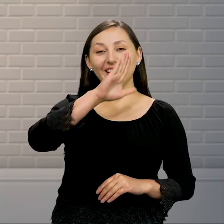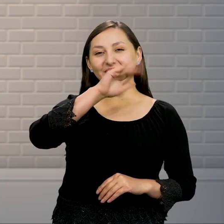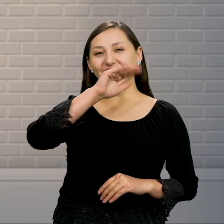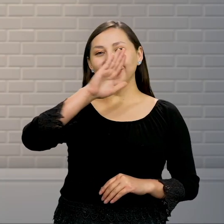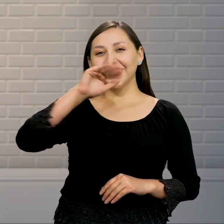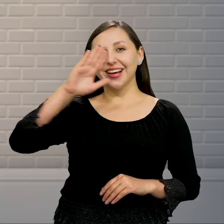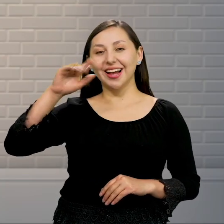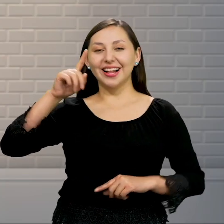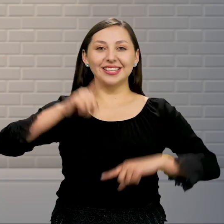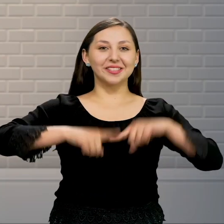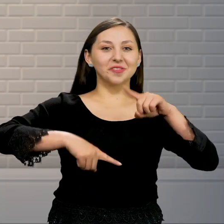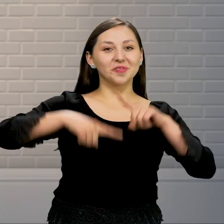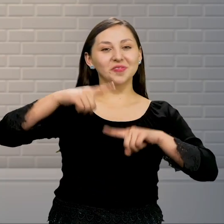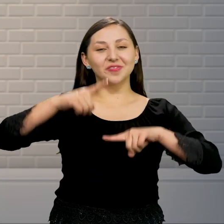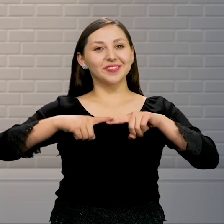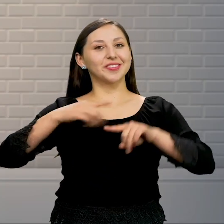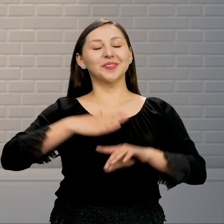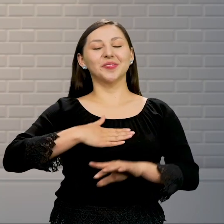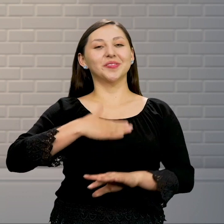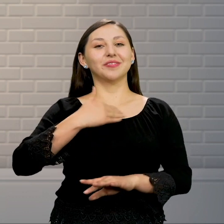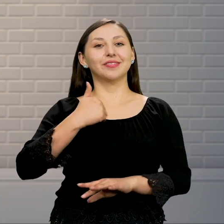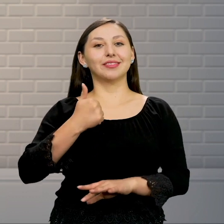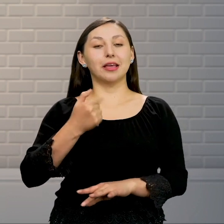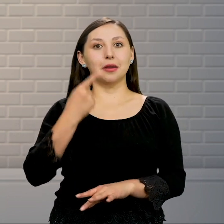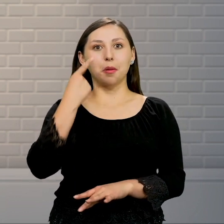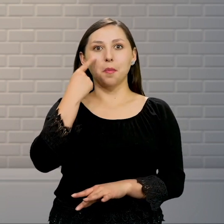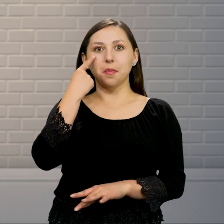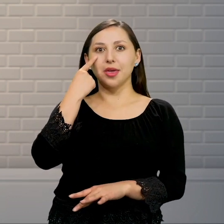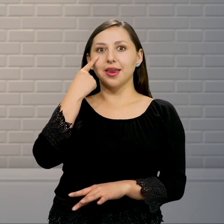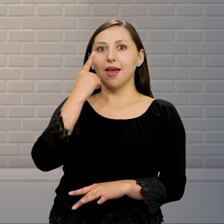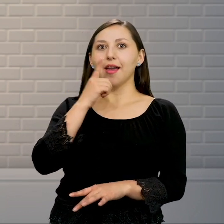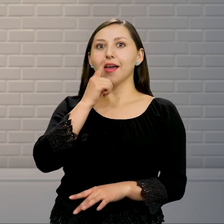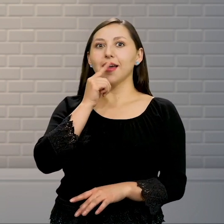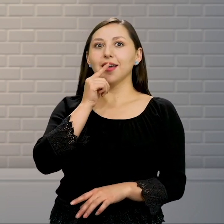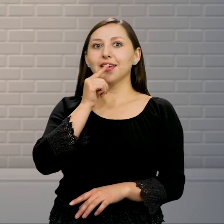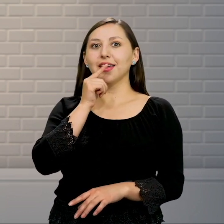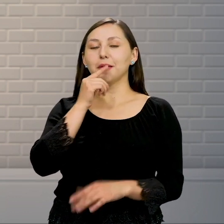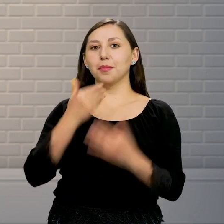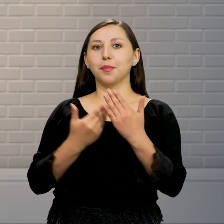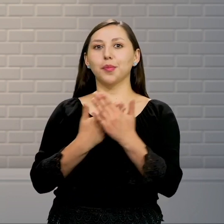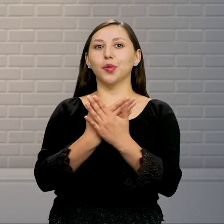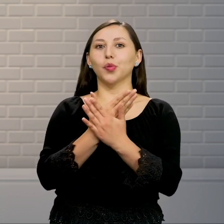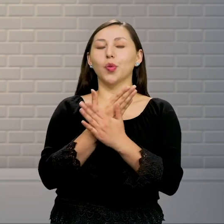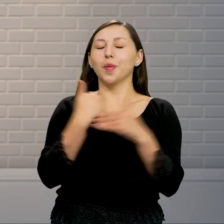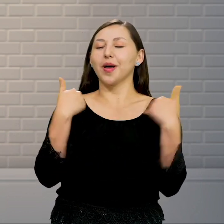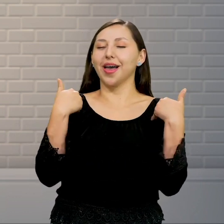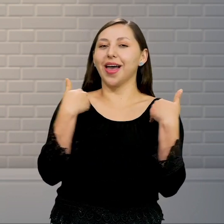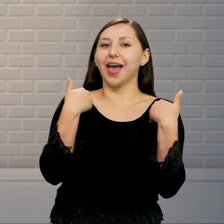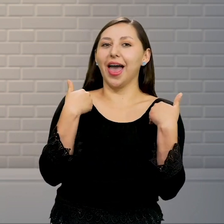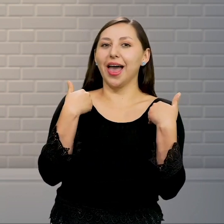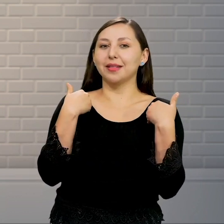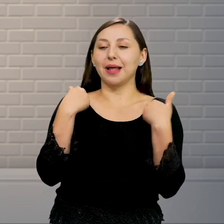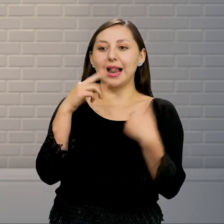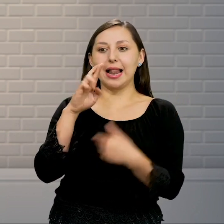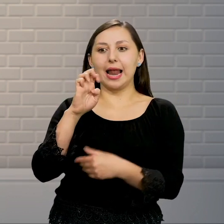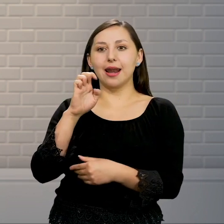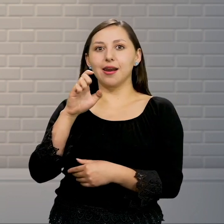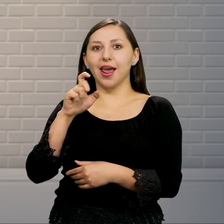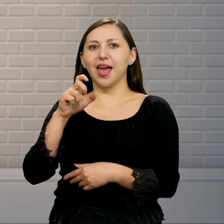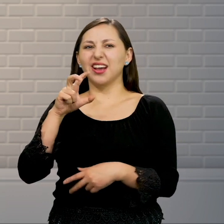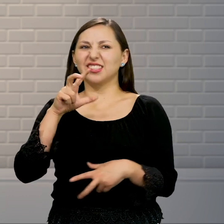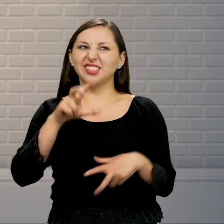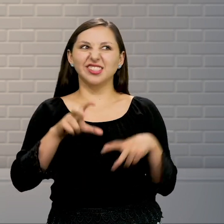¡Hola, amigas y amigos! ¡Miren a quién tengo aquí! Esta es mi nueva mascota Se llama Rex ¿Sí lo ven?